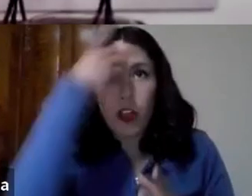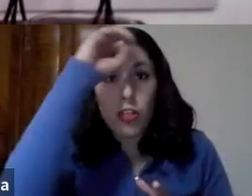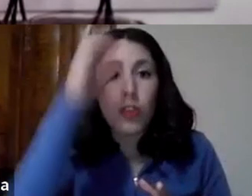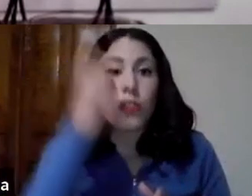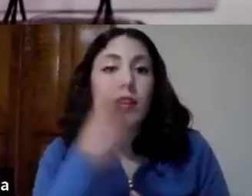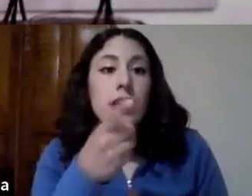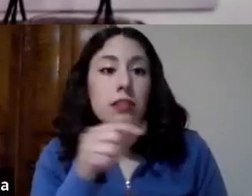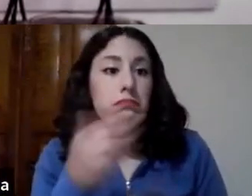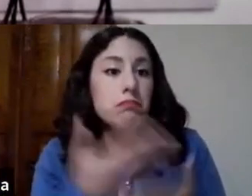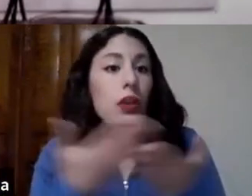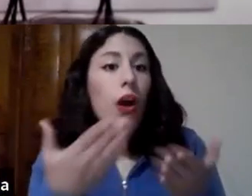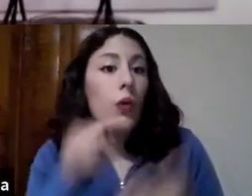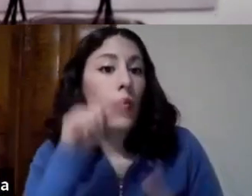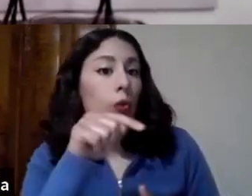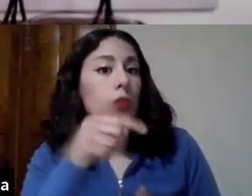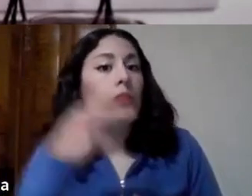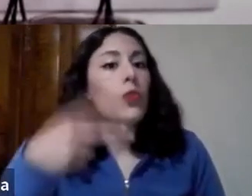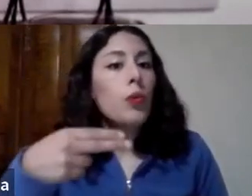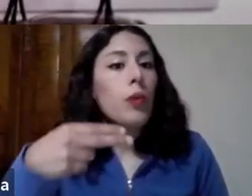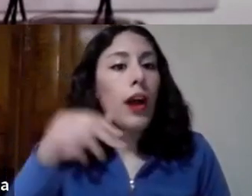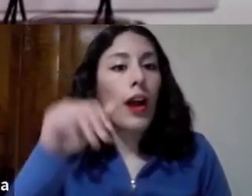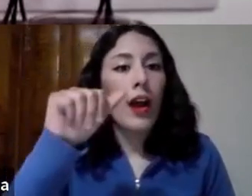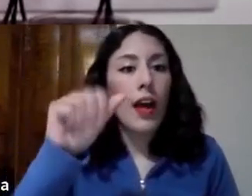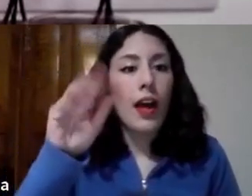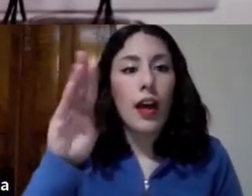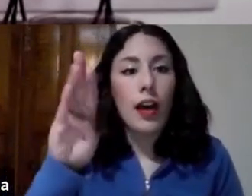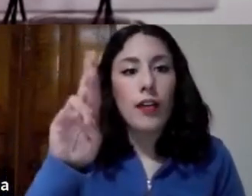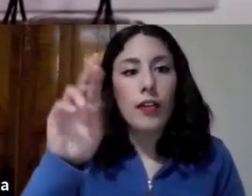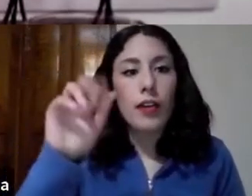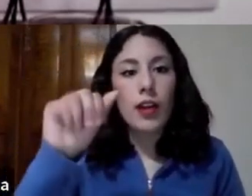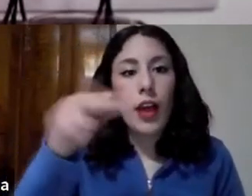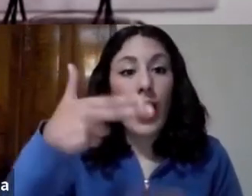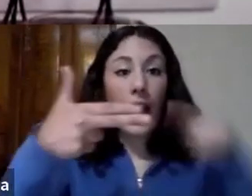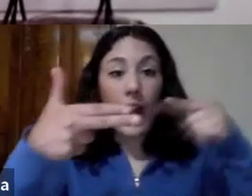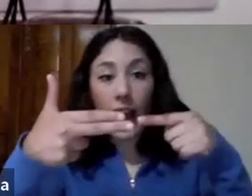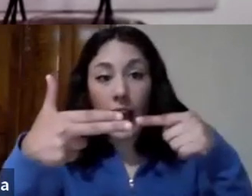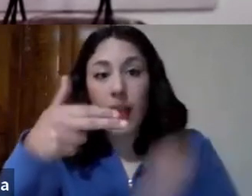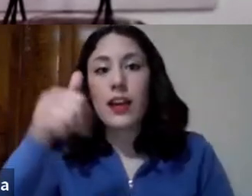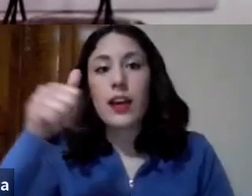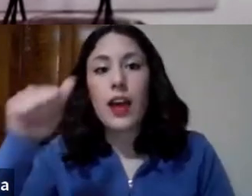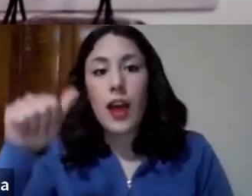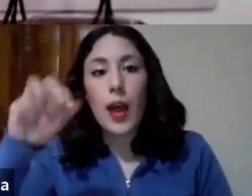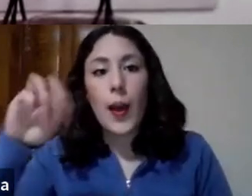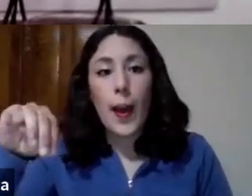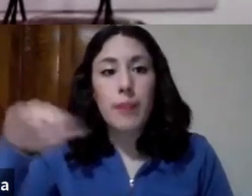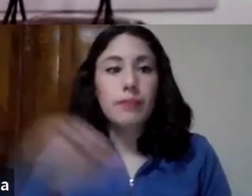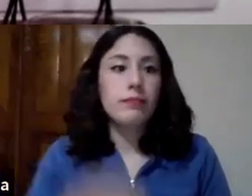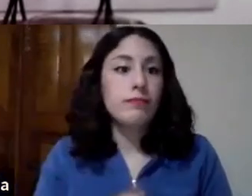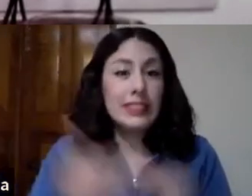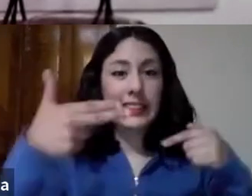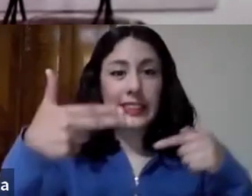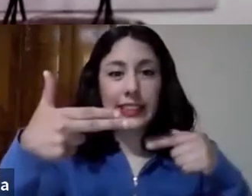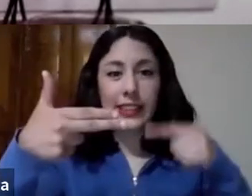Abraham con H en medio del mundo en medio del nombre